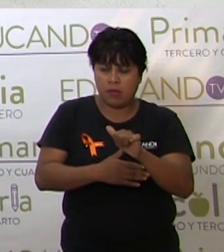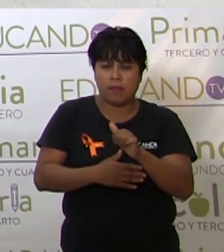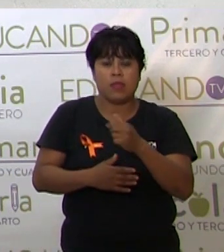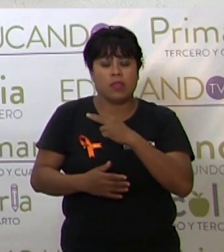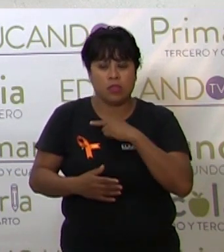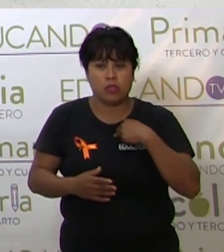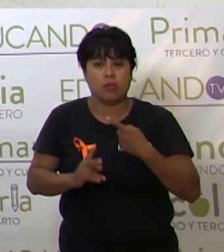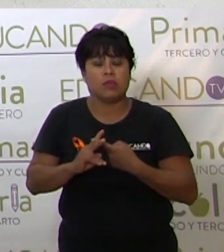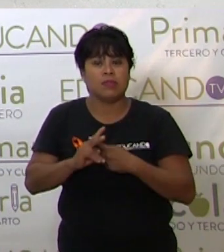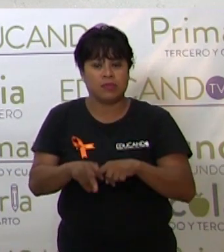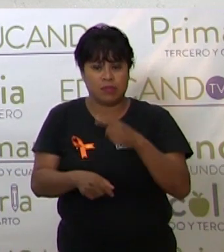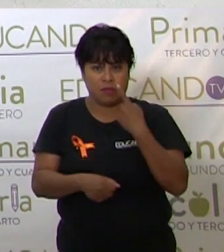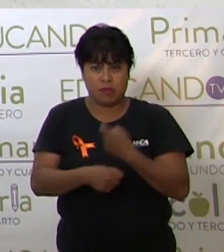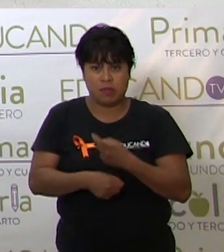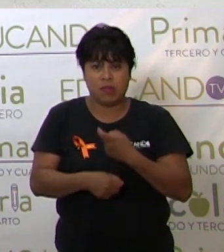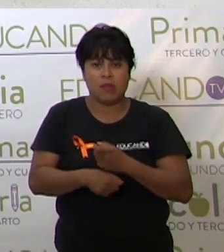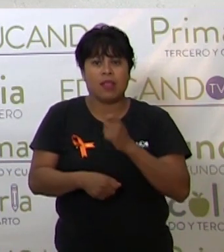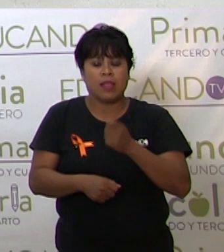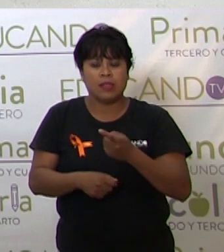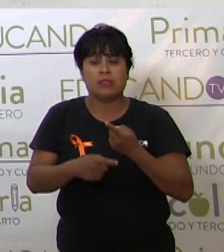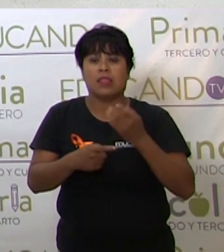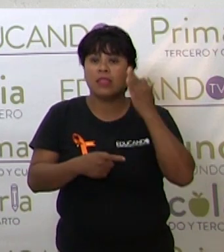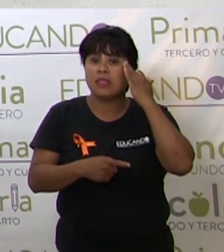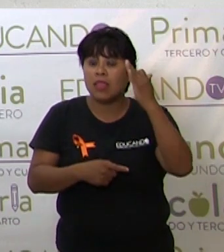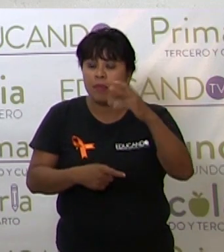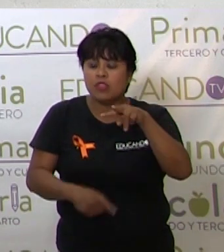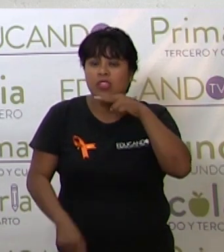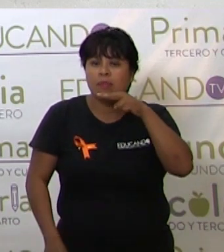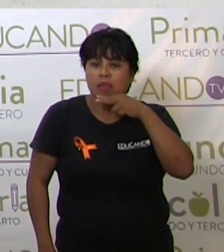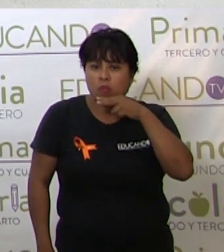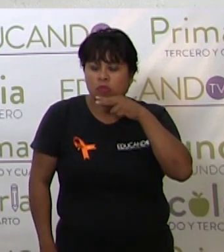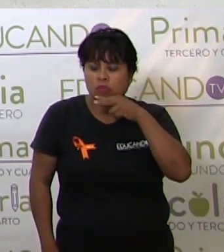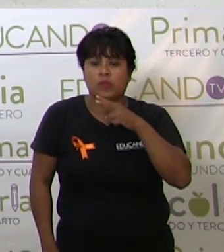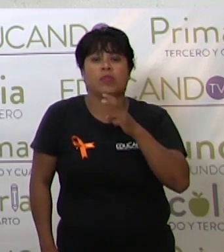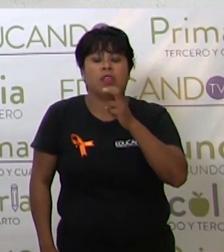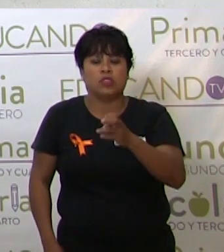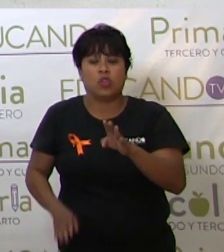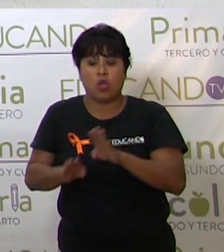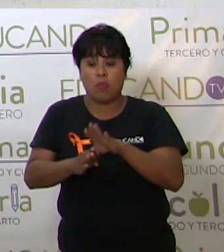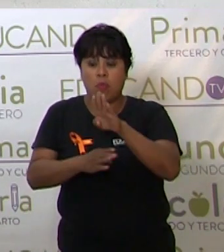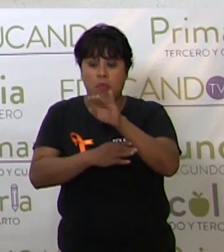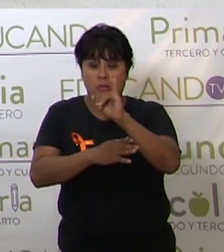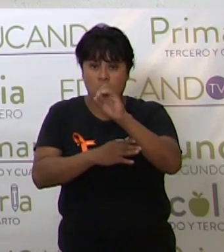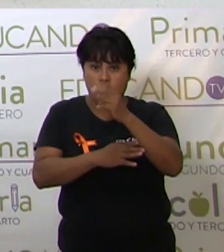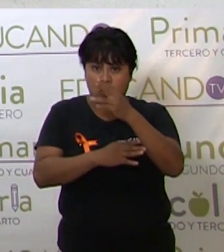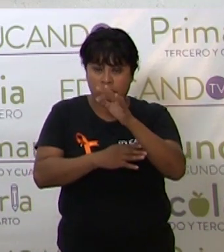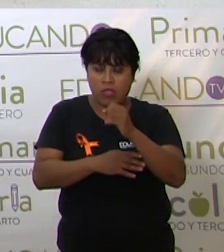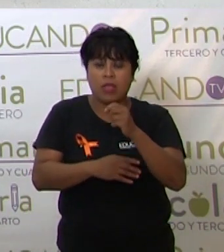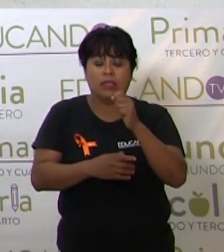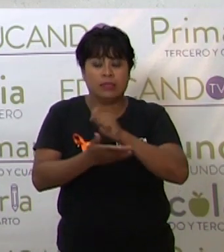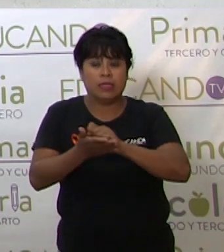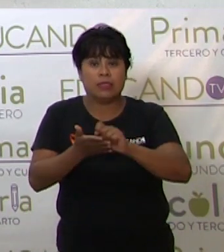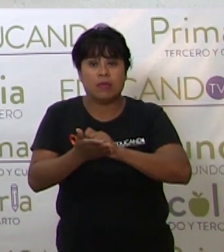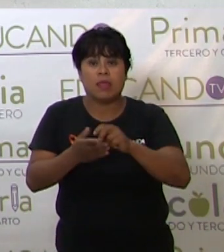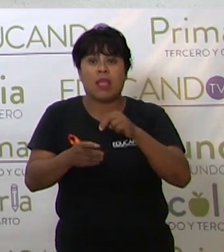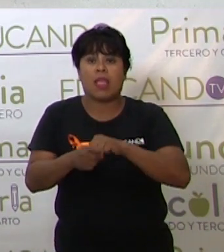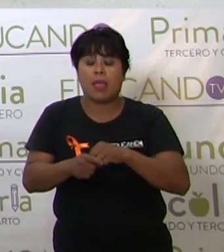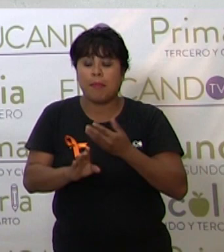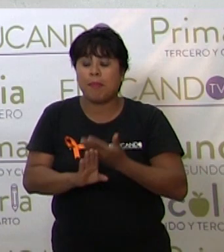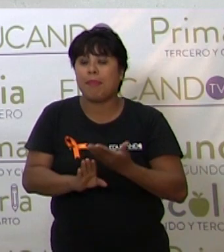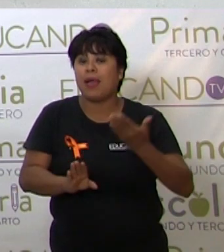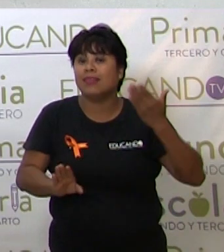vamos a empezar con el primero, que son los tiempos verbales. Usualmente la biografía se escribe en